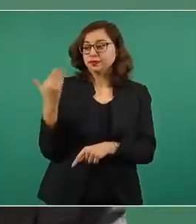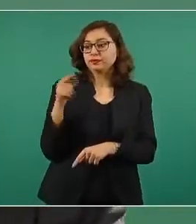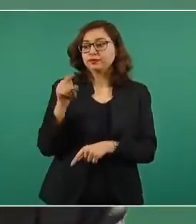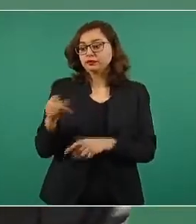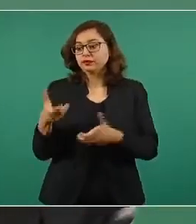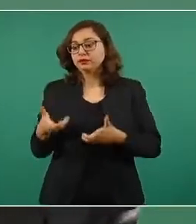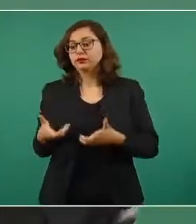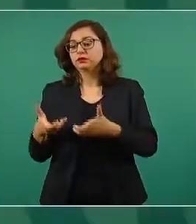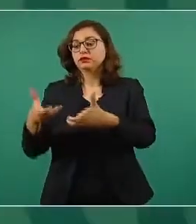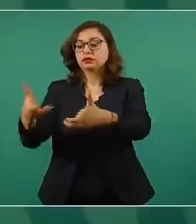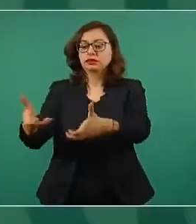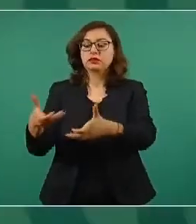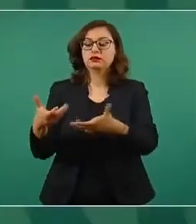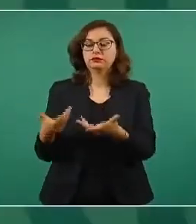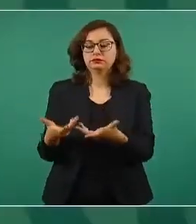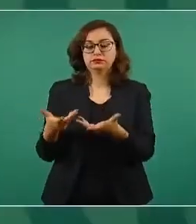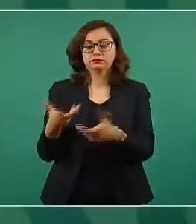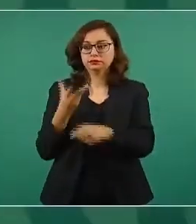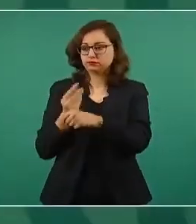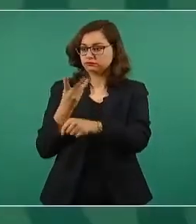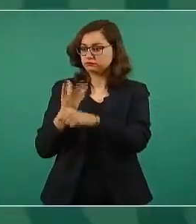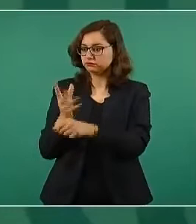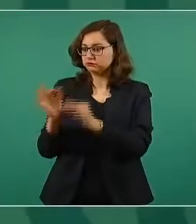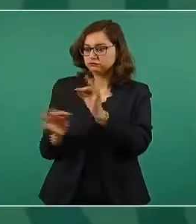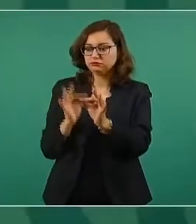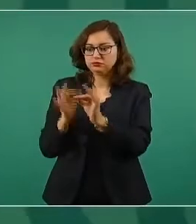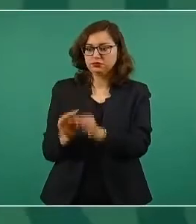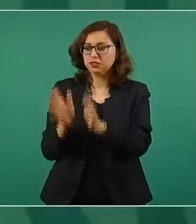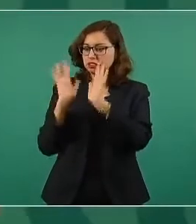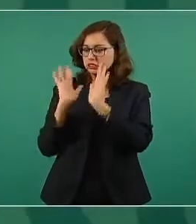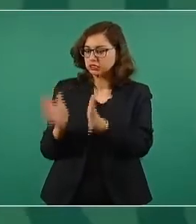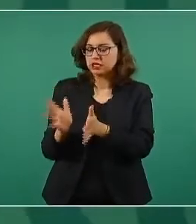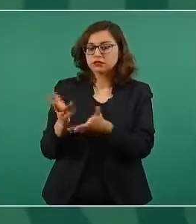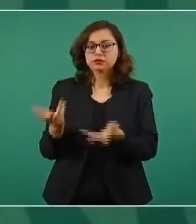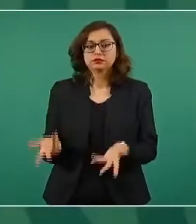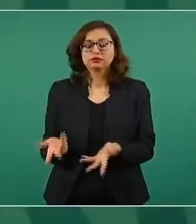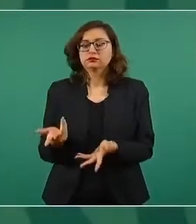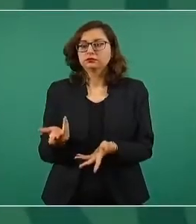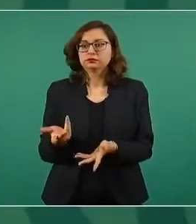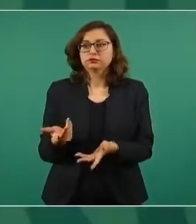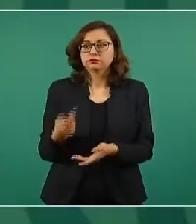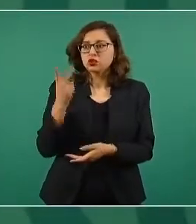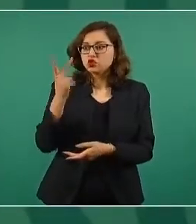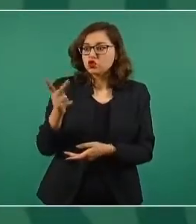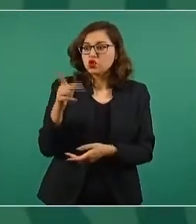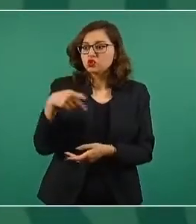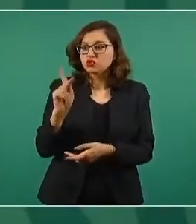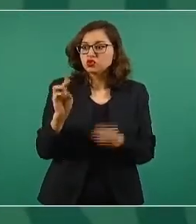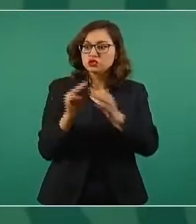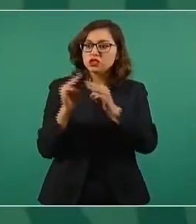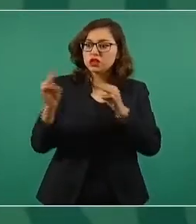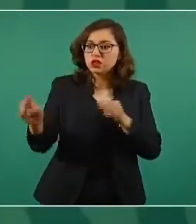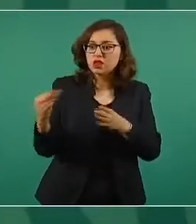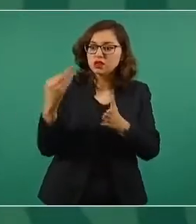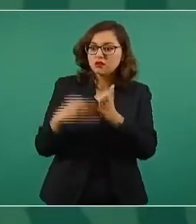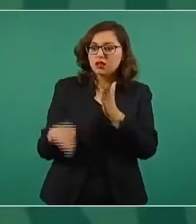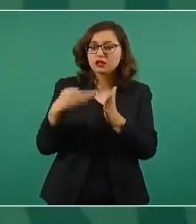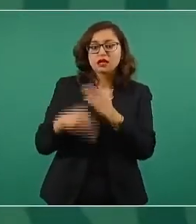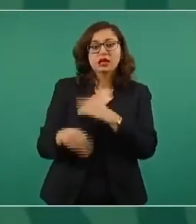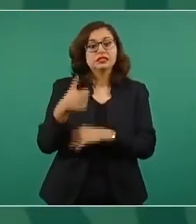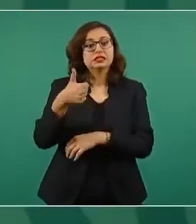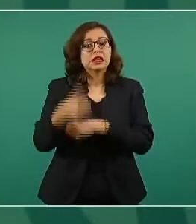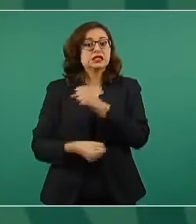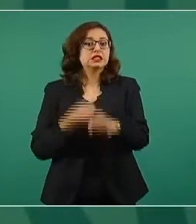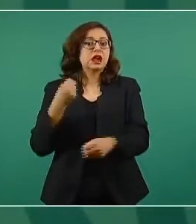cientos de kilómetros de supercarretera terminados y dos kilómetros ahí, pero desde hace seis años.